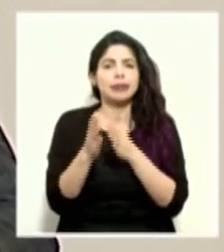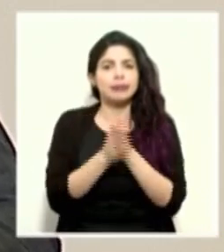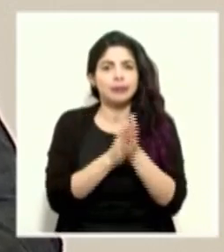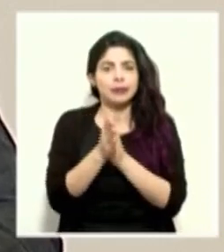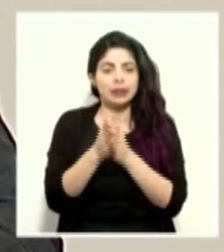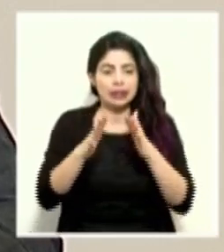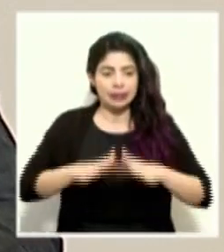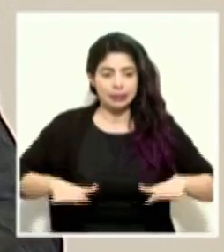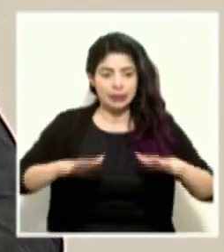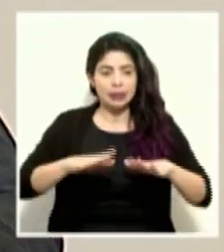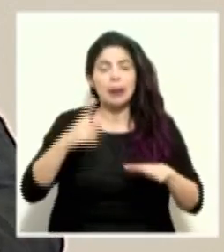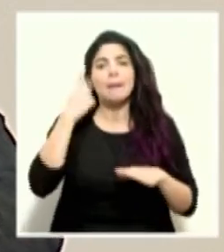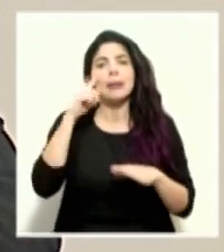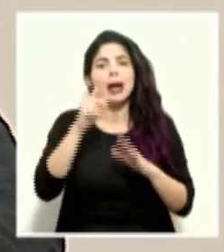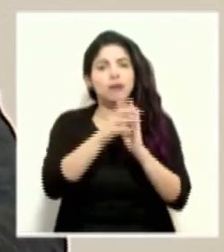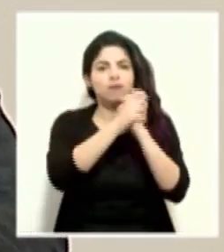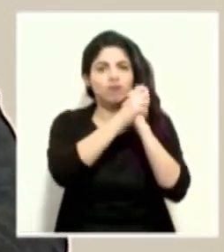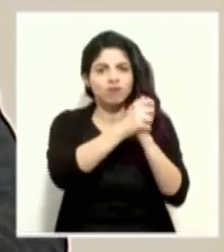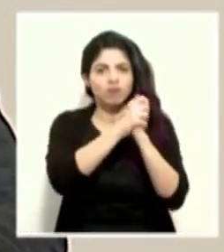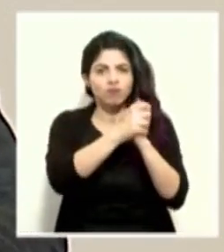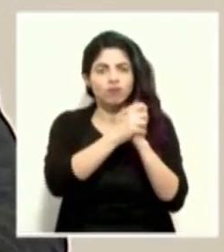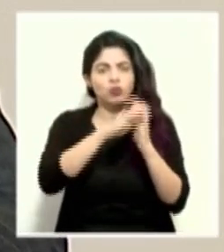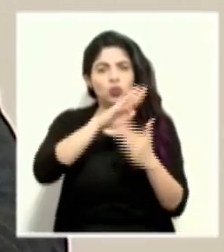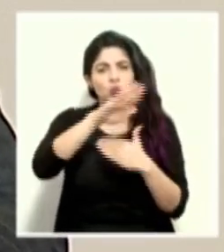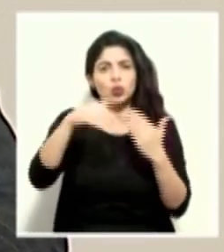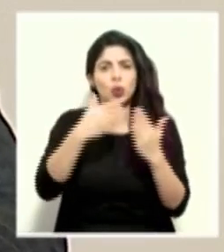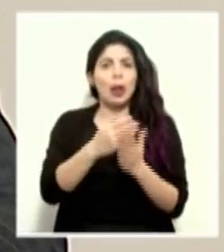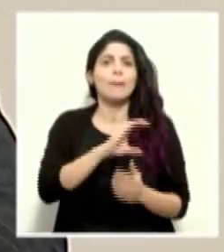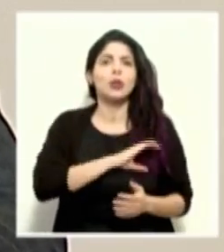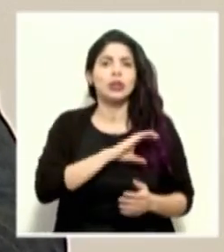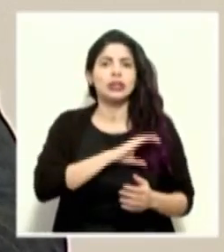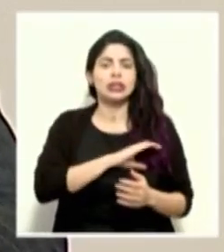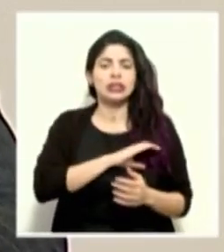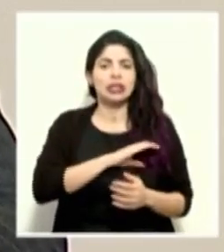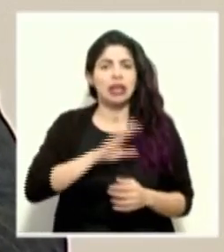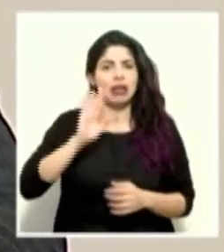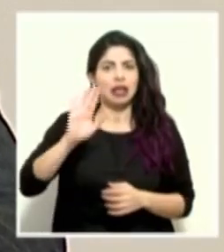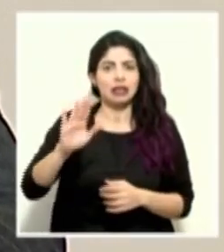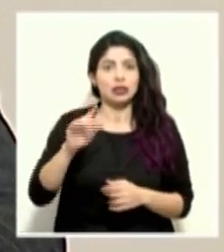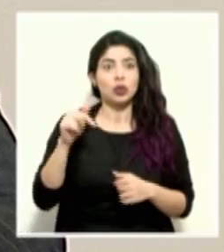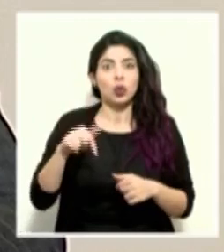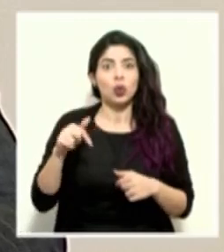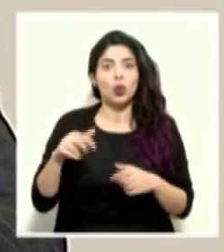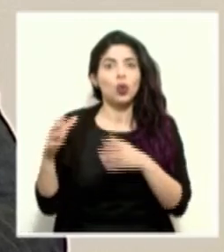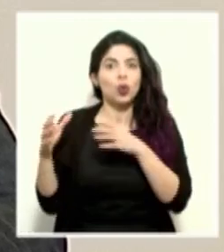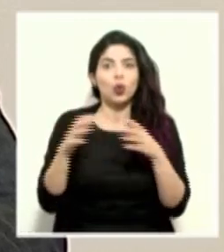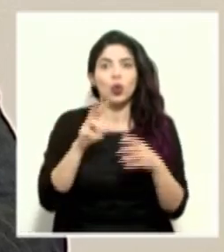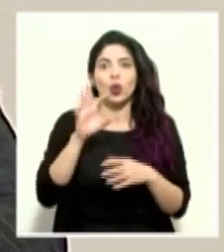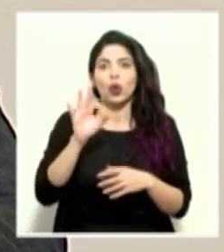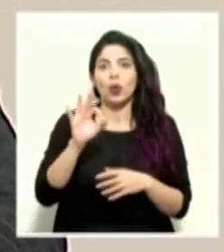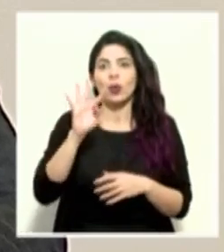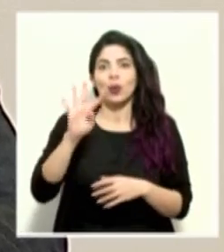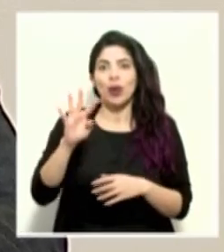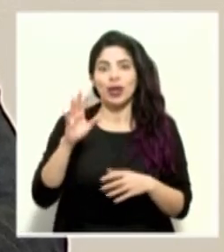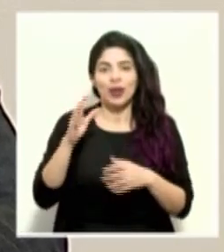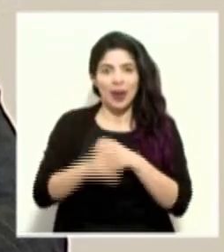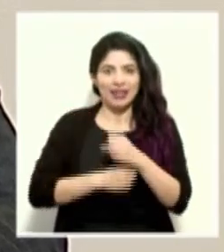el espacio para dar una felicitación a toda la policía de tránsito que está cumpliendo su 94 aniversario,